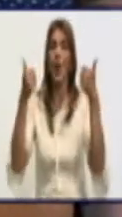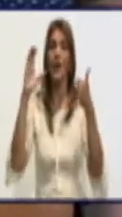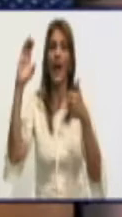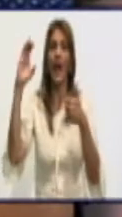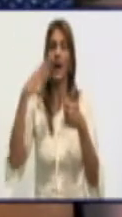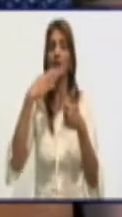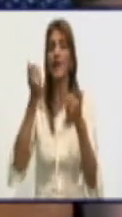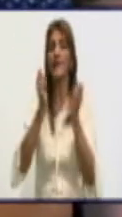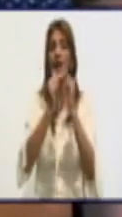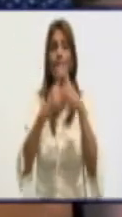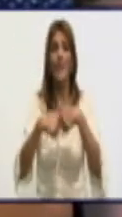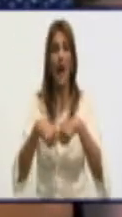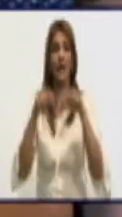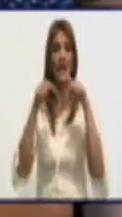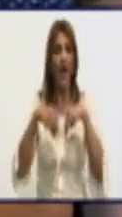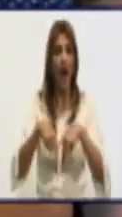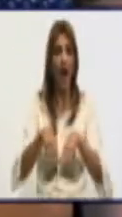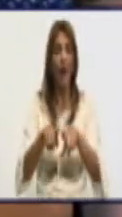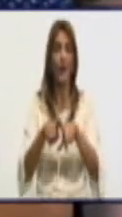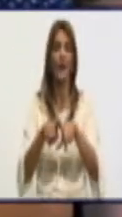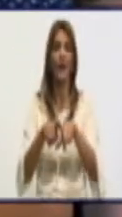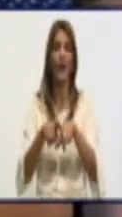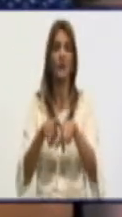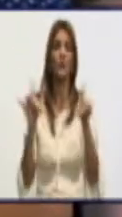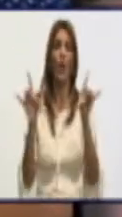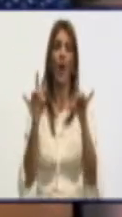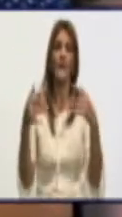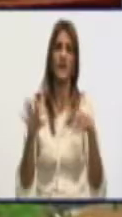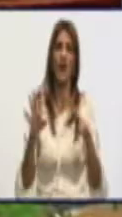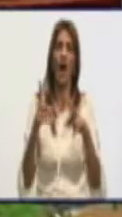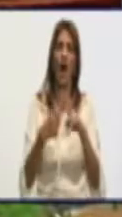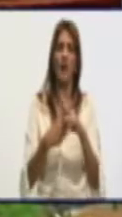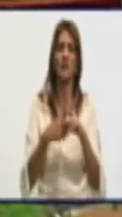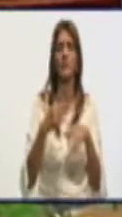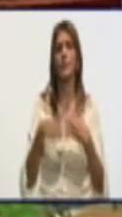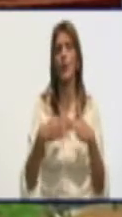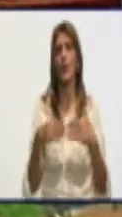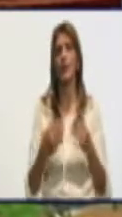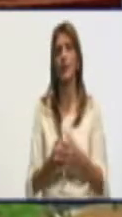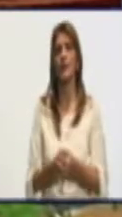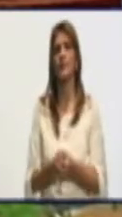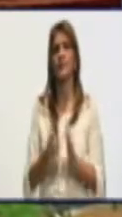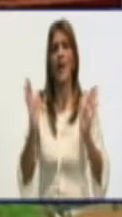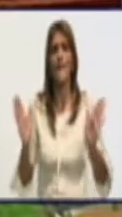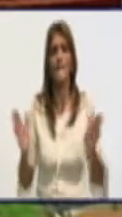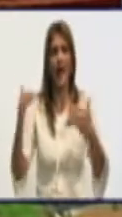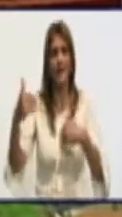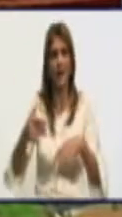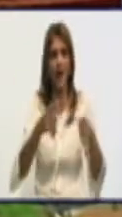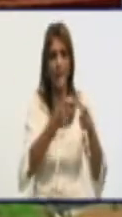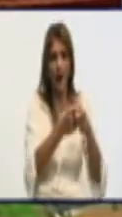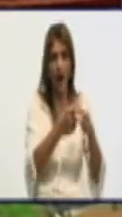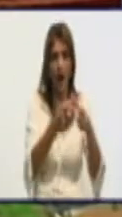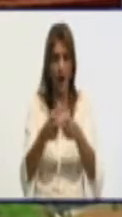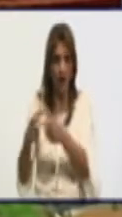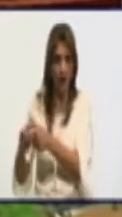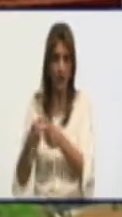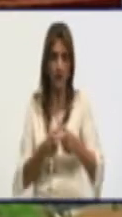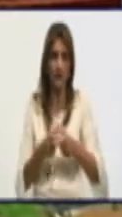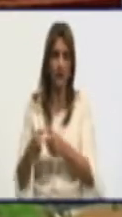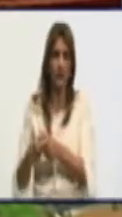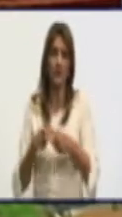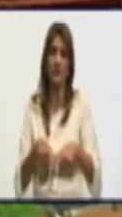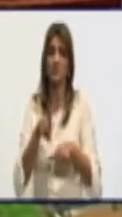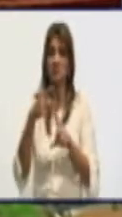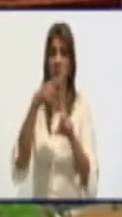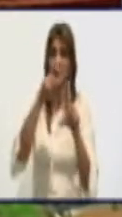que hoy en este minuto está atenta todavía. El tema bandeja y el tema clavillero es un tema viejo. Exactamente. ¿Se ha avanzado, se ha